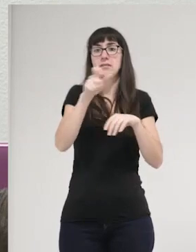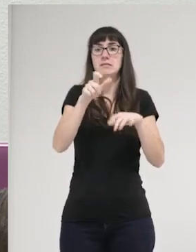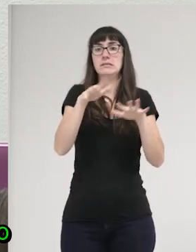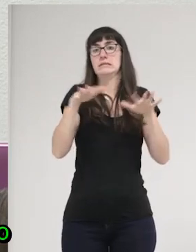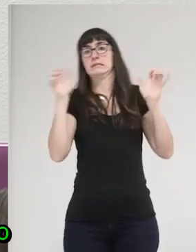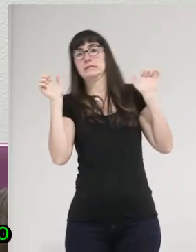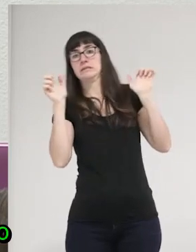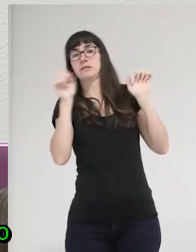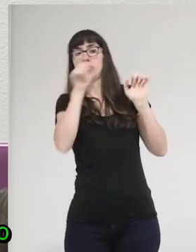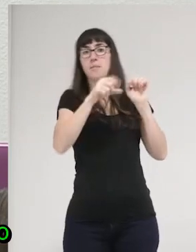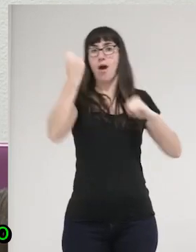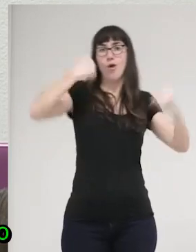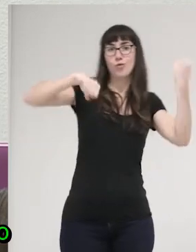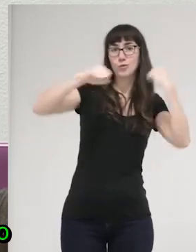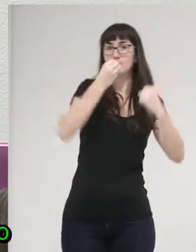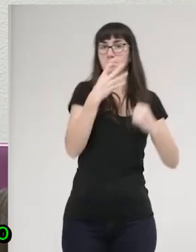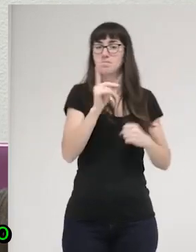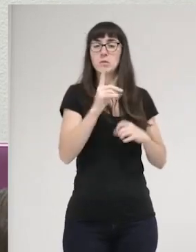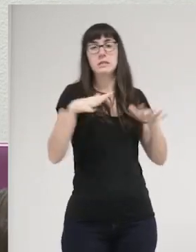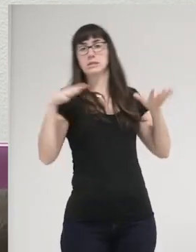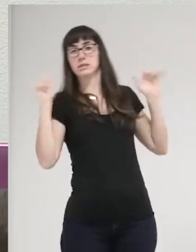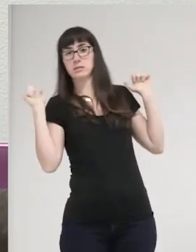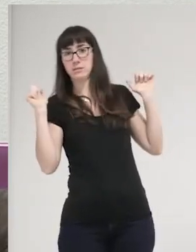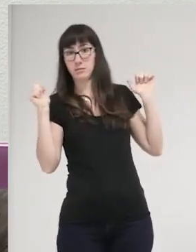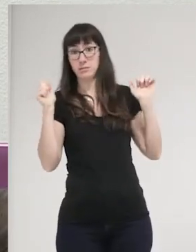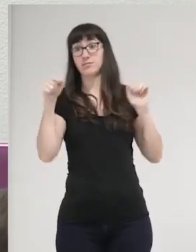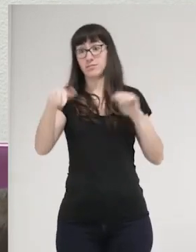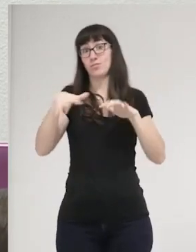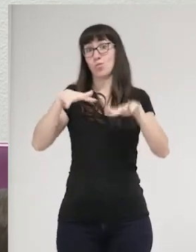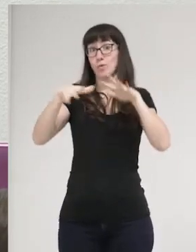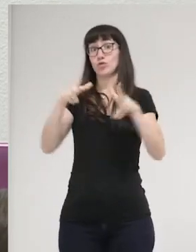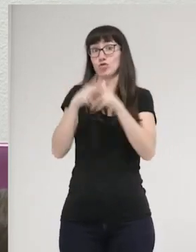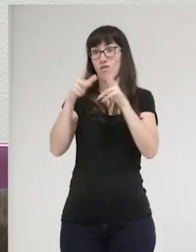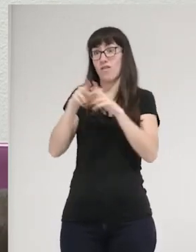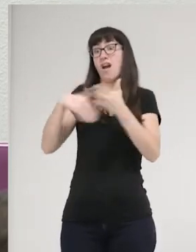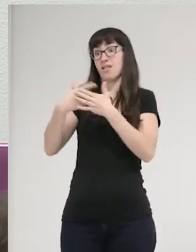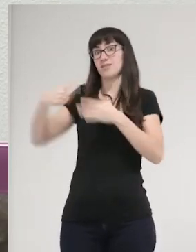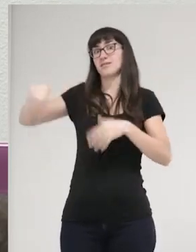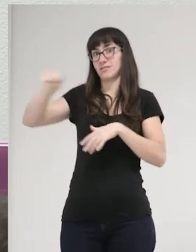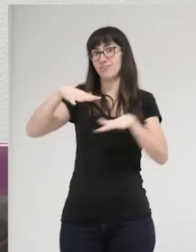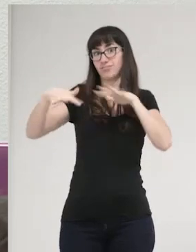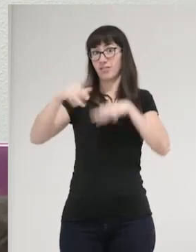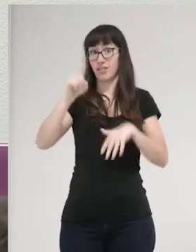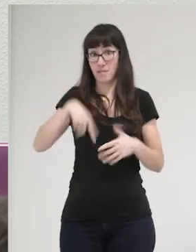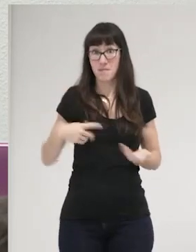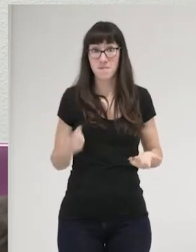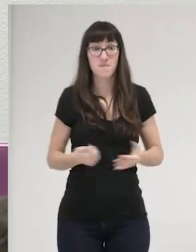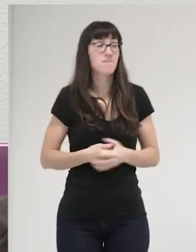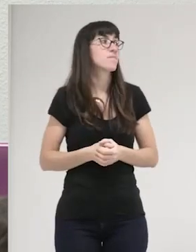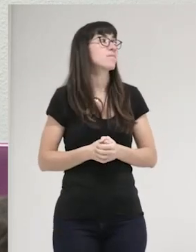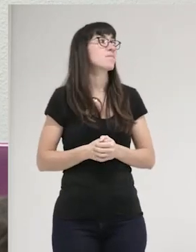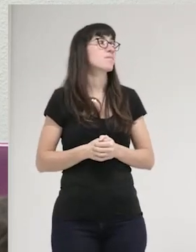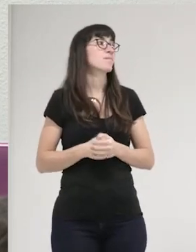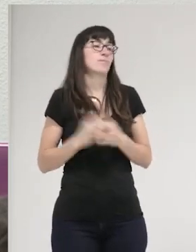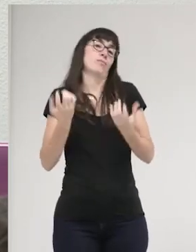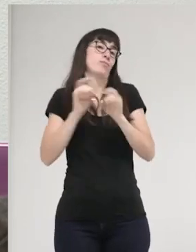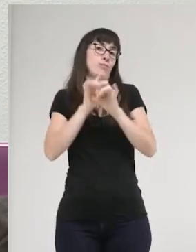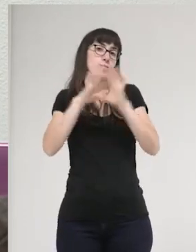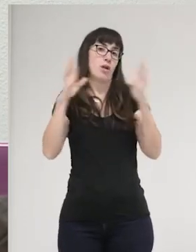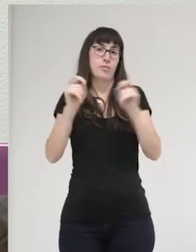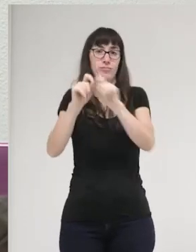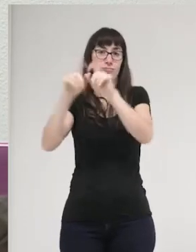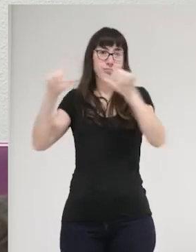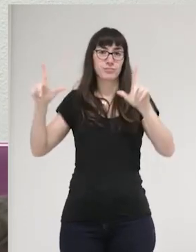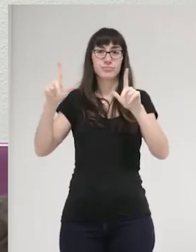conductas, que muchas veces es lo que está pasando en el marco de los movimientos sociales, incluso. Bueno, por supuesto, la